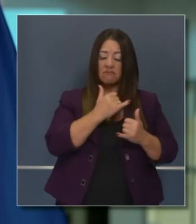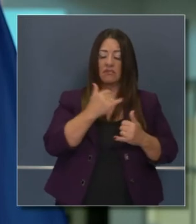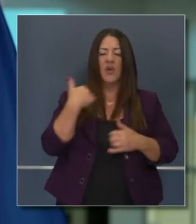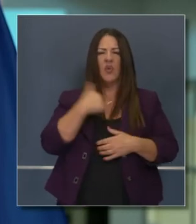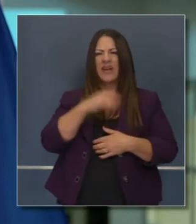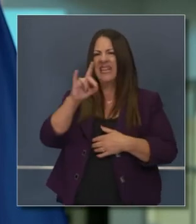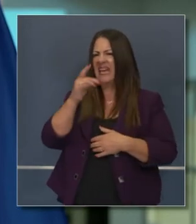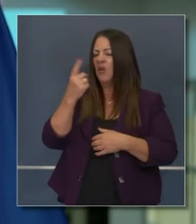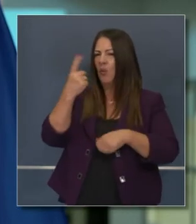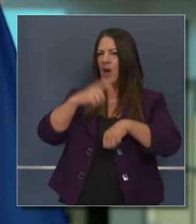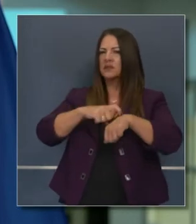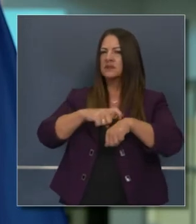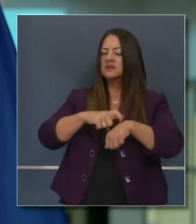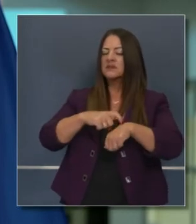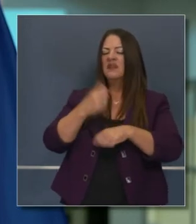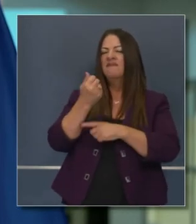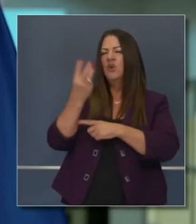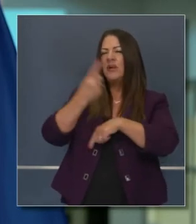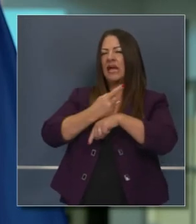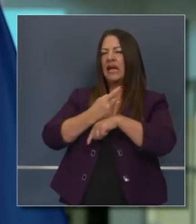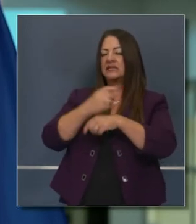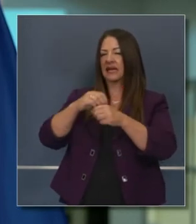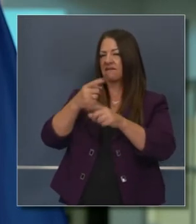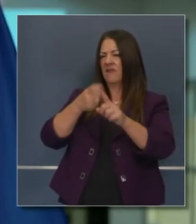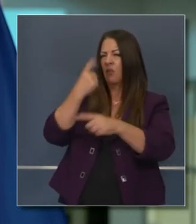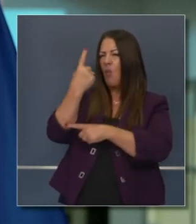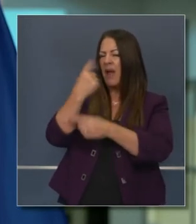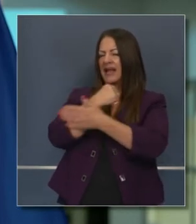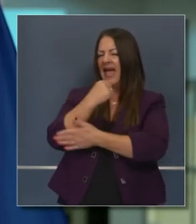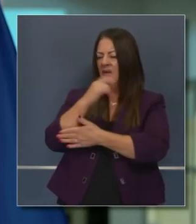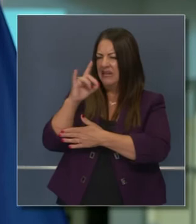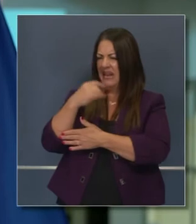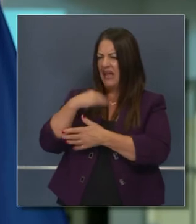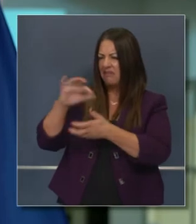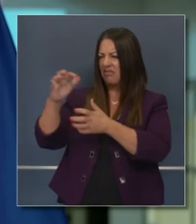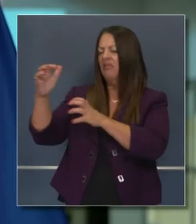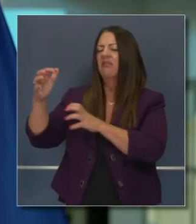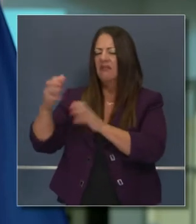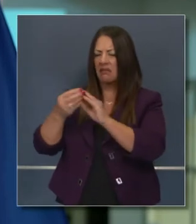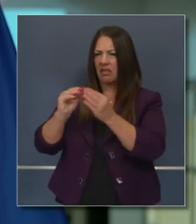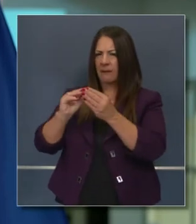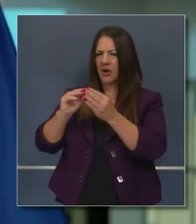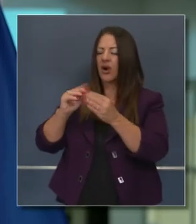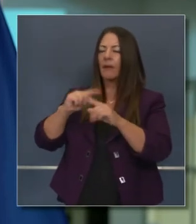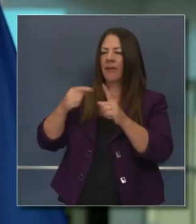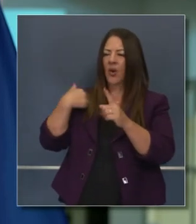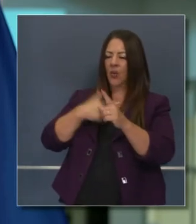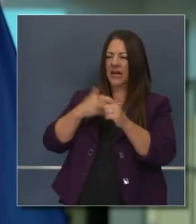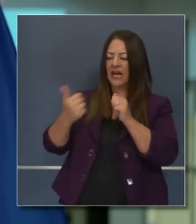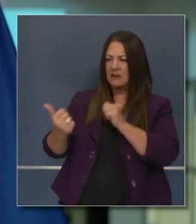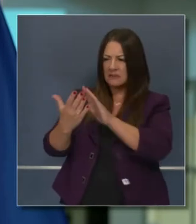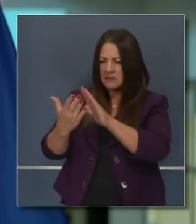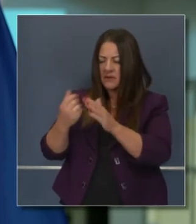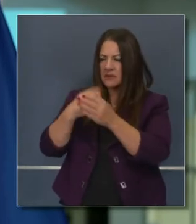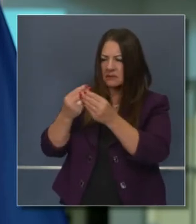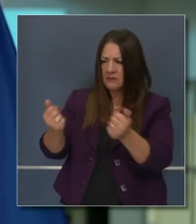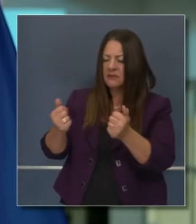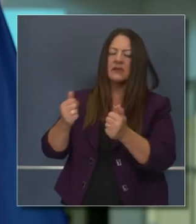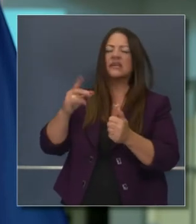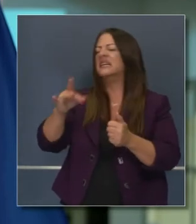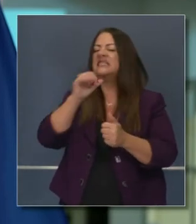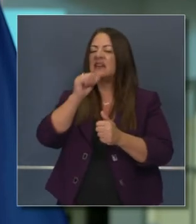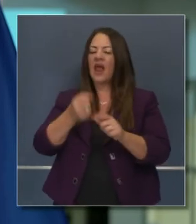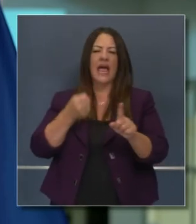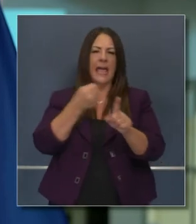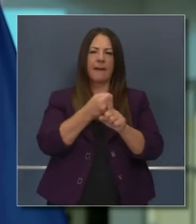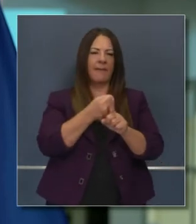Tuvimos por unos días unos problemas técnicos, lo que se reportó en un condado, pero rápidamente pudimos abordar ese problema y